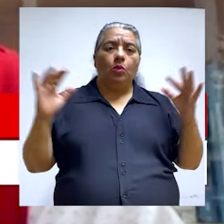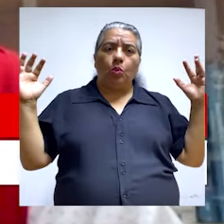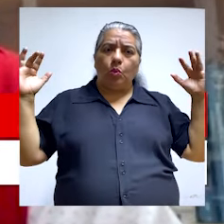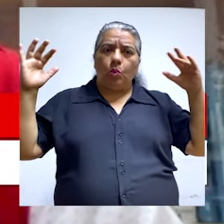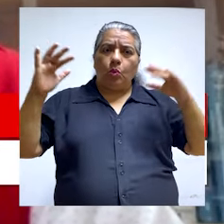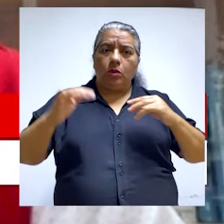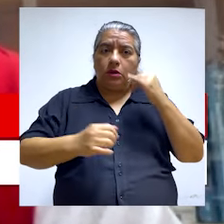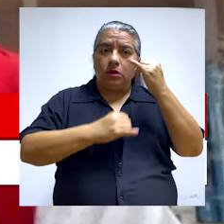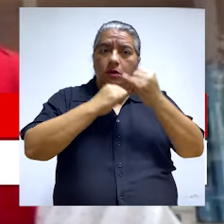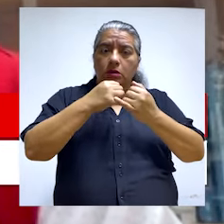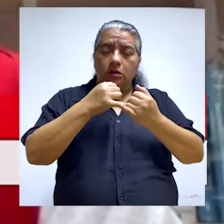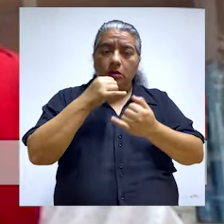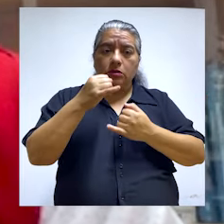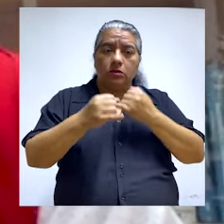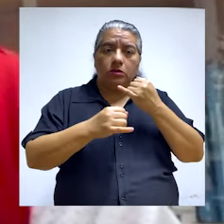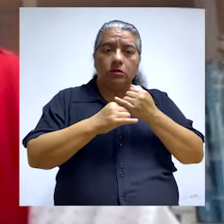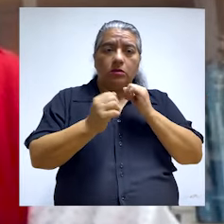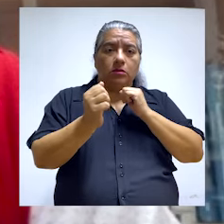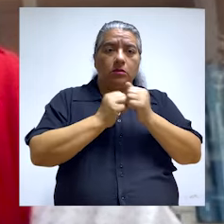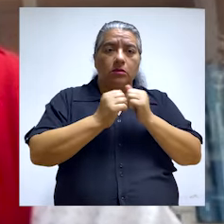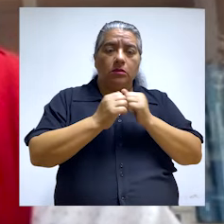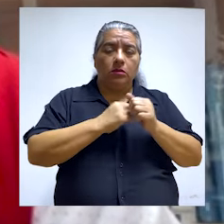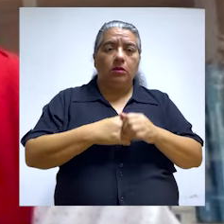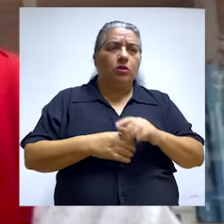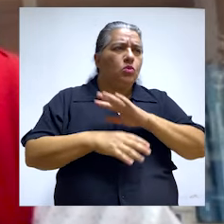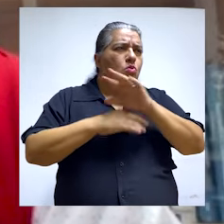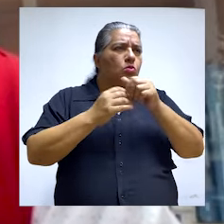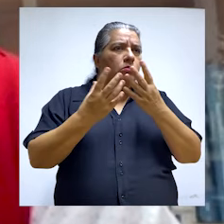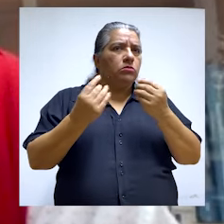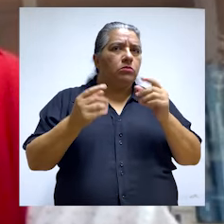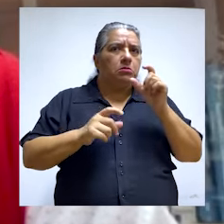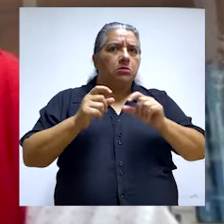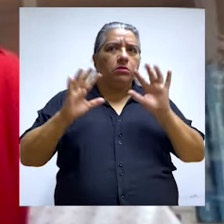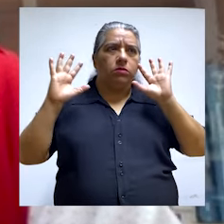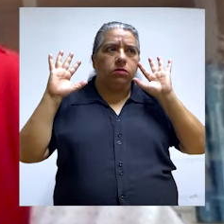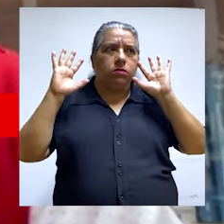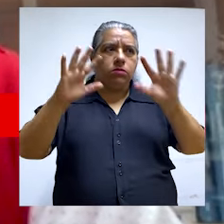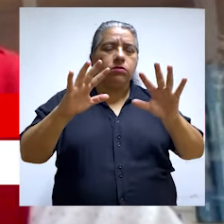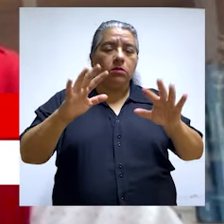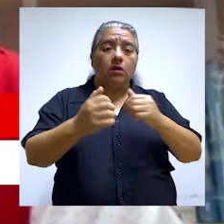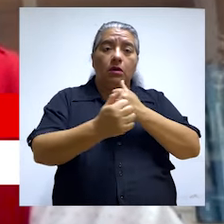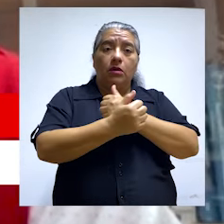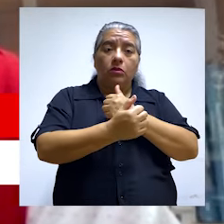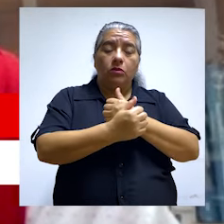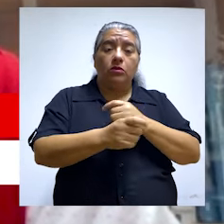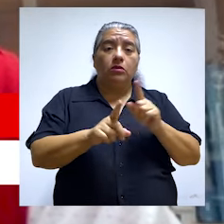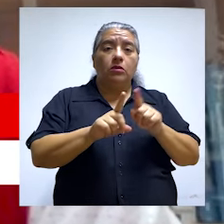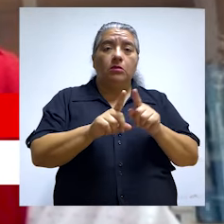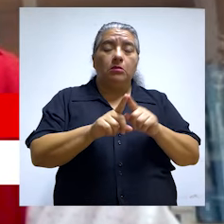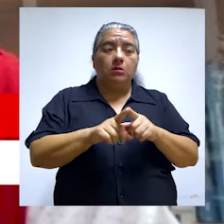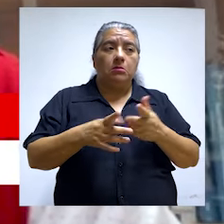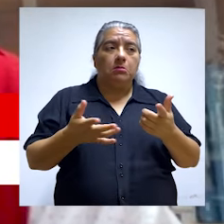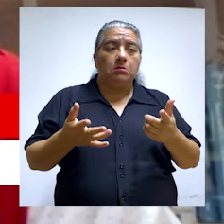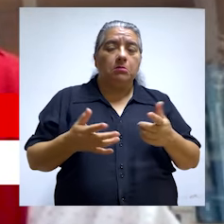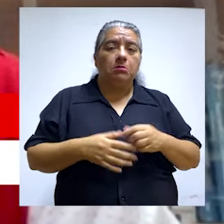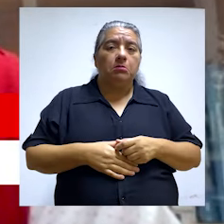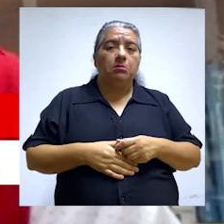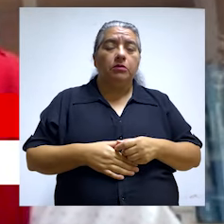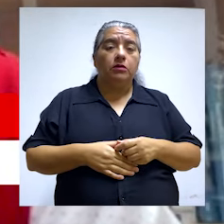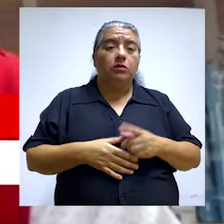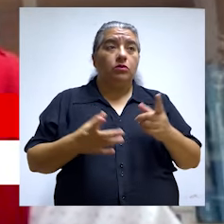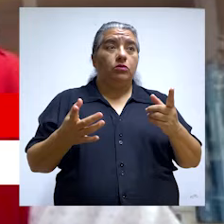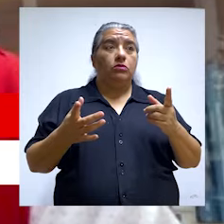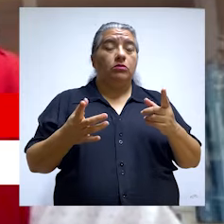internacional. Pues este evento internacional, hay bastante expectativa en la región Ayacucho, no solamente a nivel económico local,